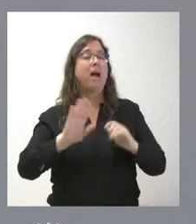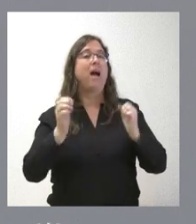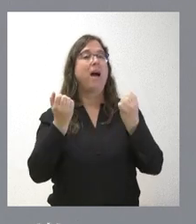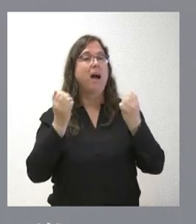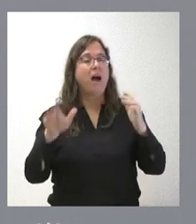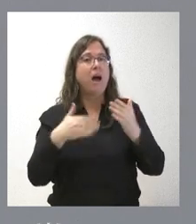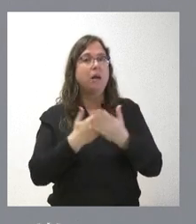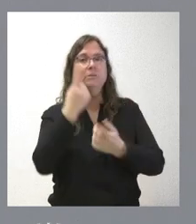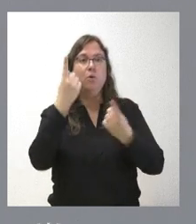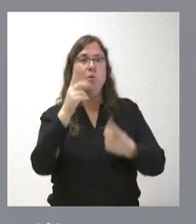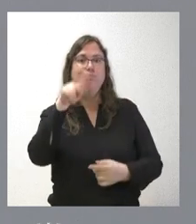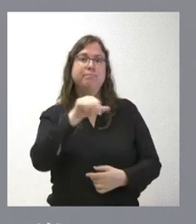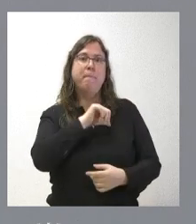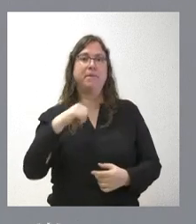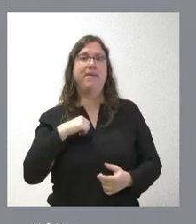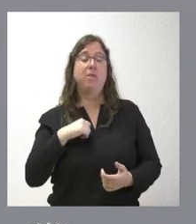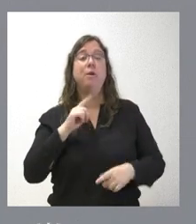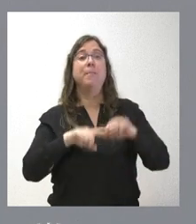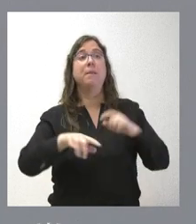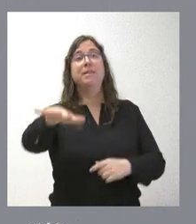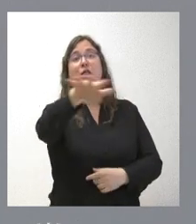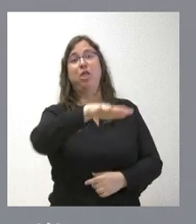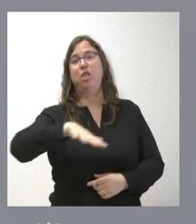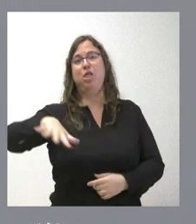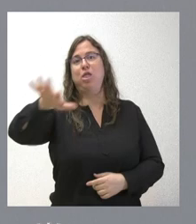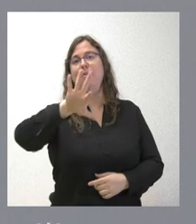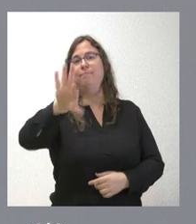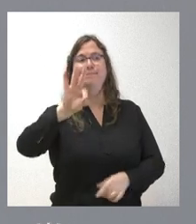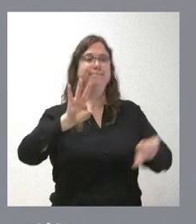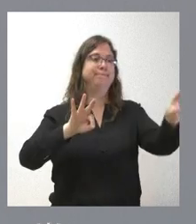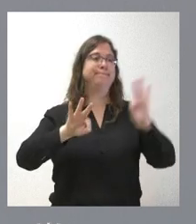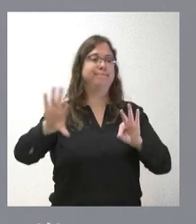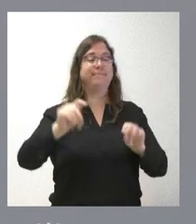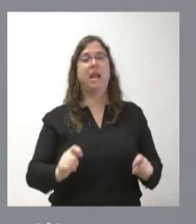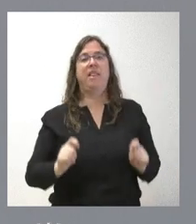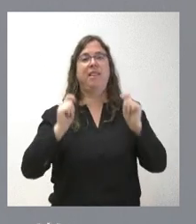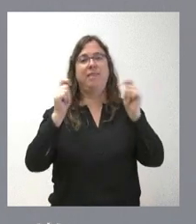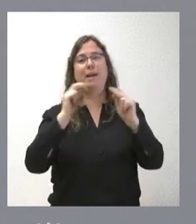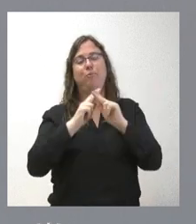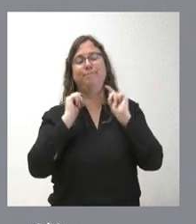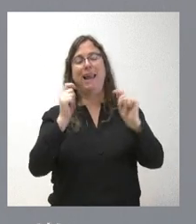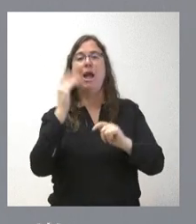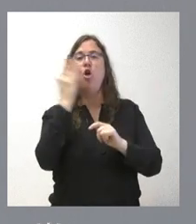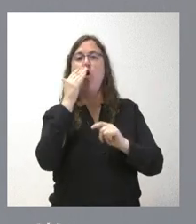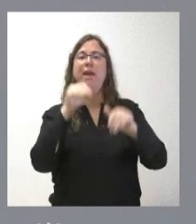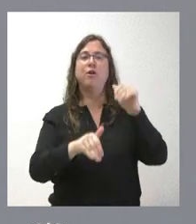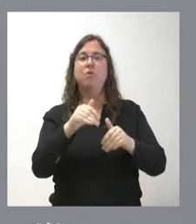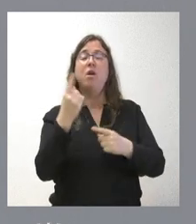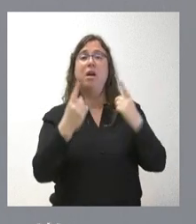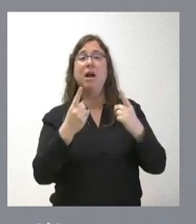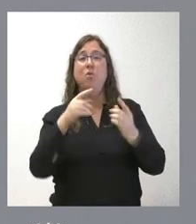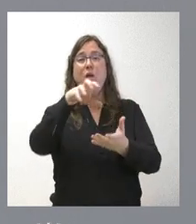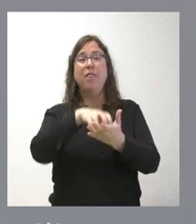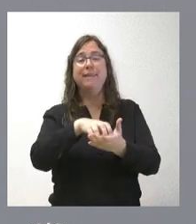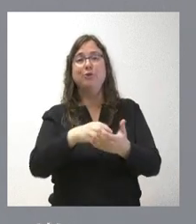carácter privado, donde en función de la ubicación se selecciona ese área como colegio electoral. Algunos son centros de carácter